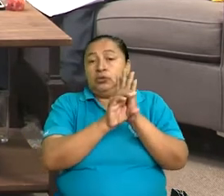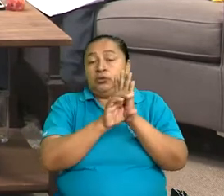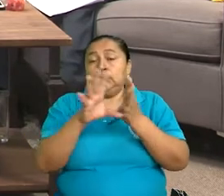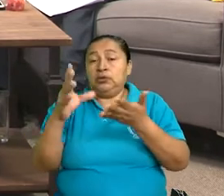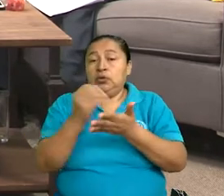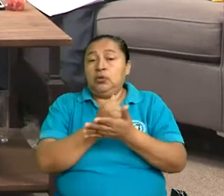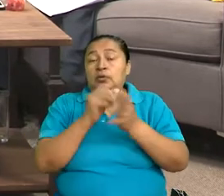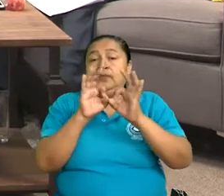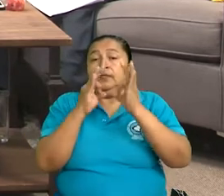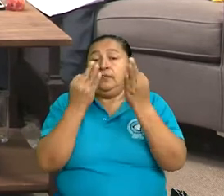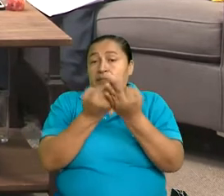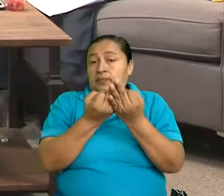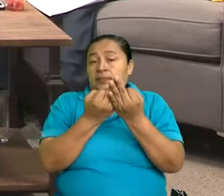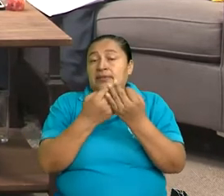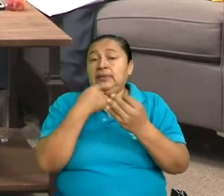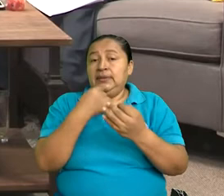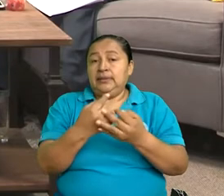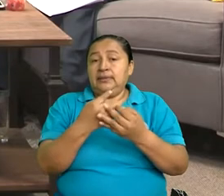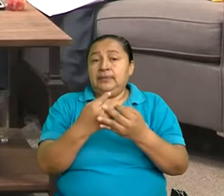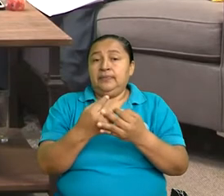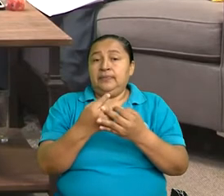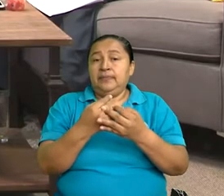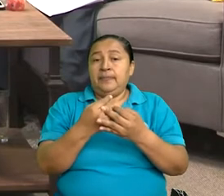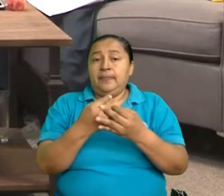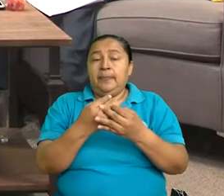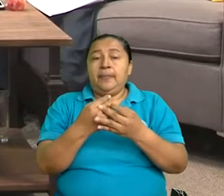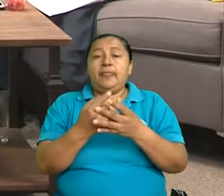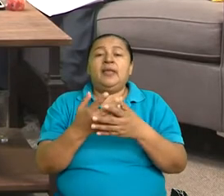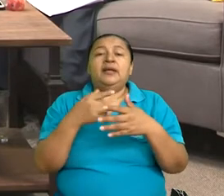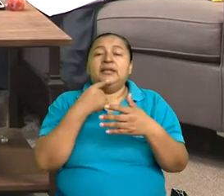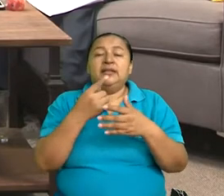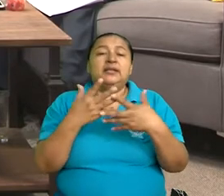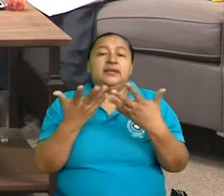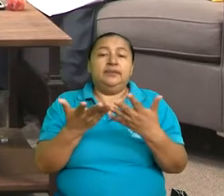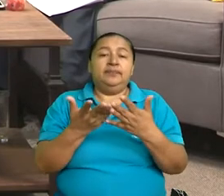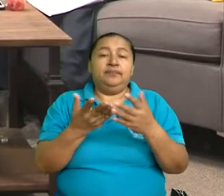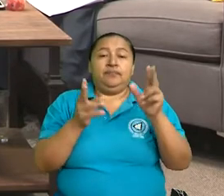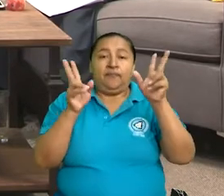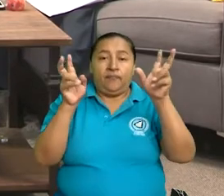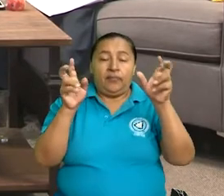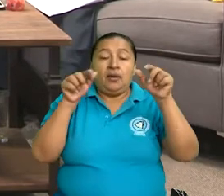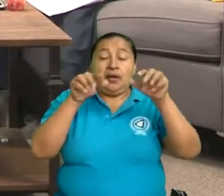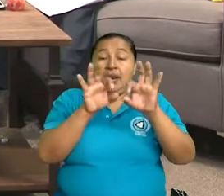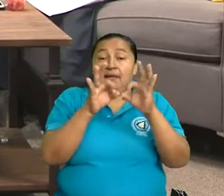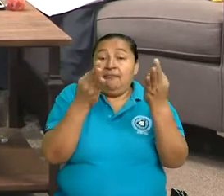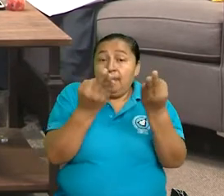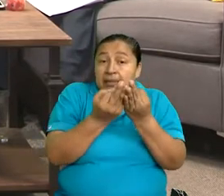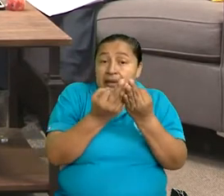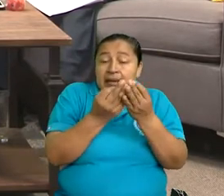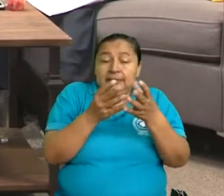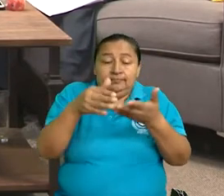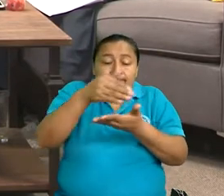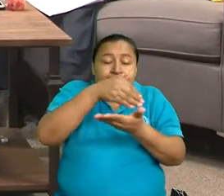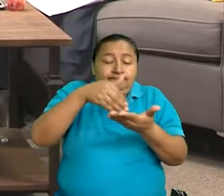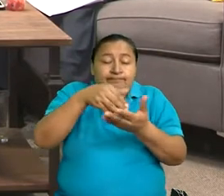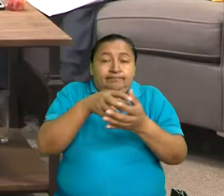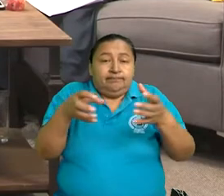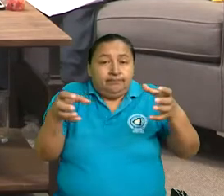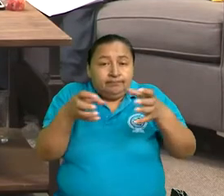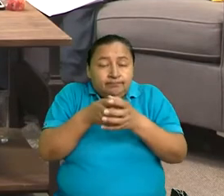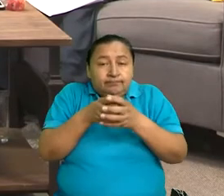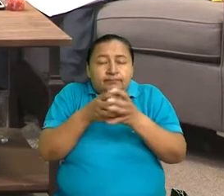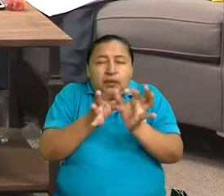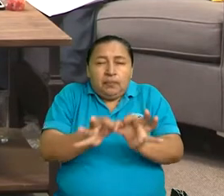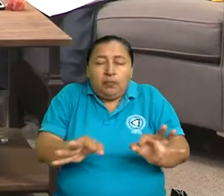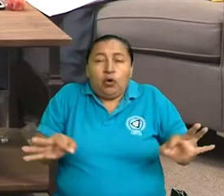el Código de la Familia dicen que la familia es el núcleo fundamental de la sociedad y